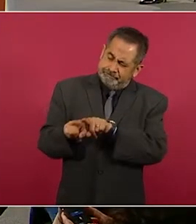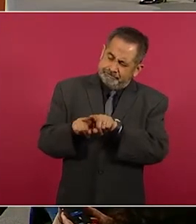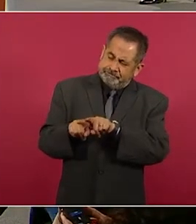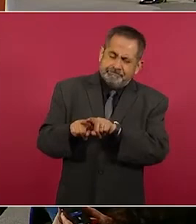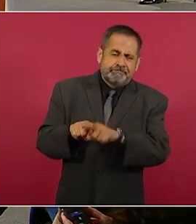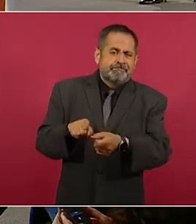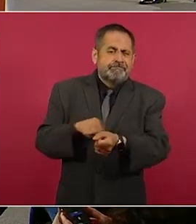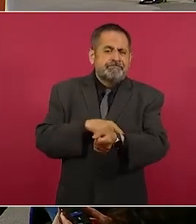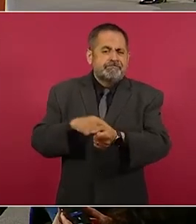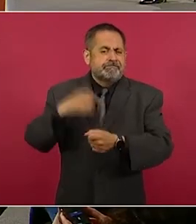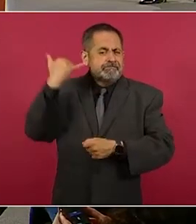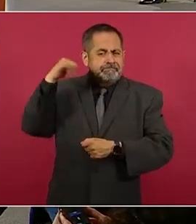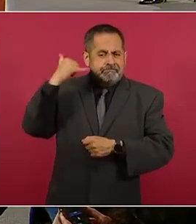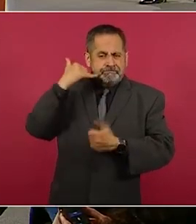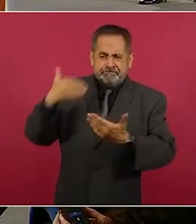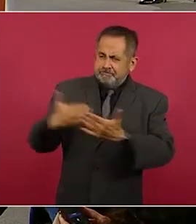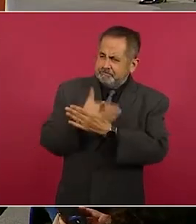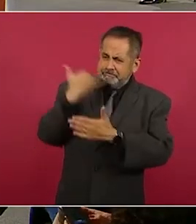yucatecos,